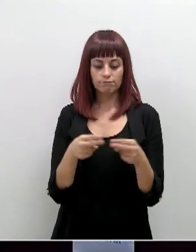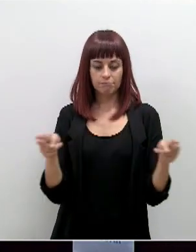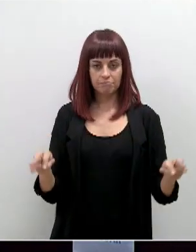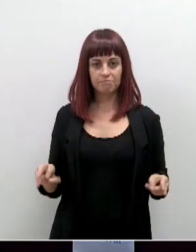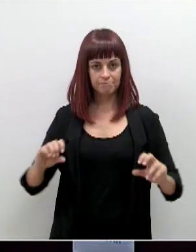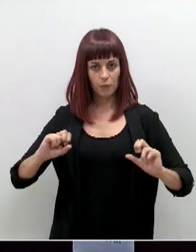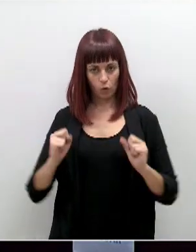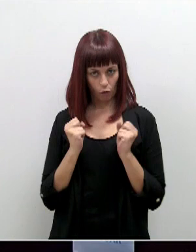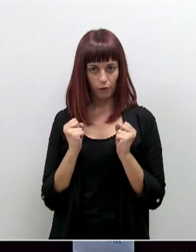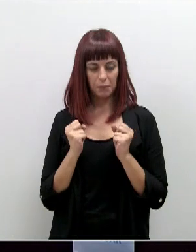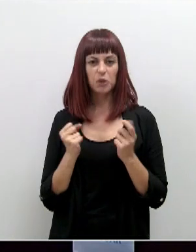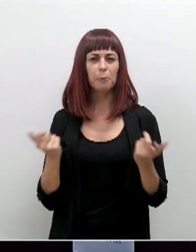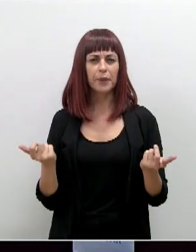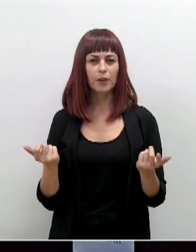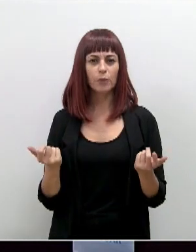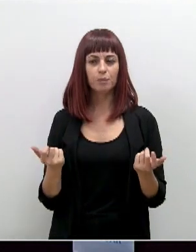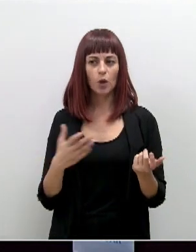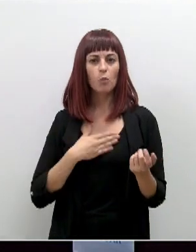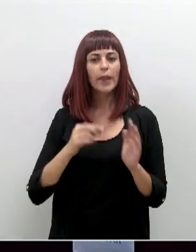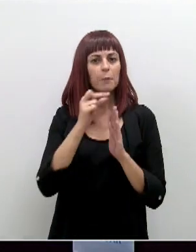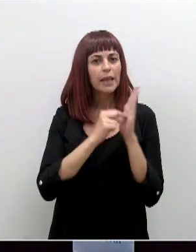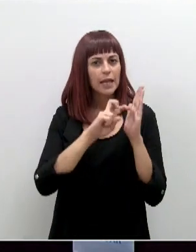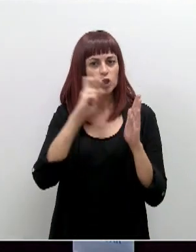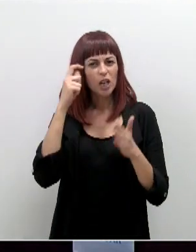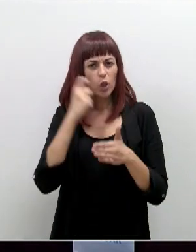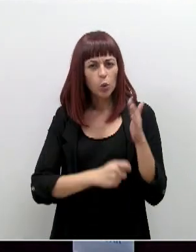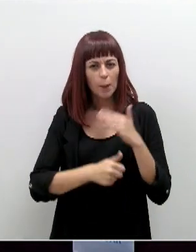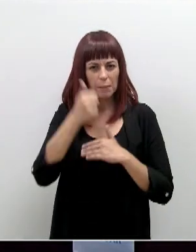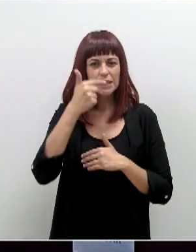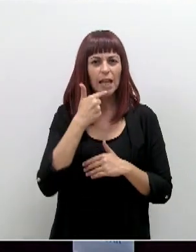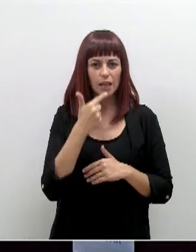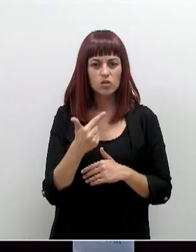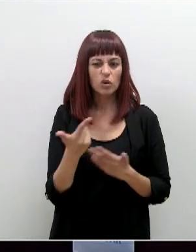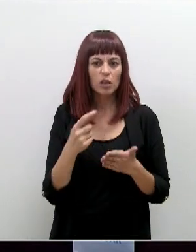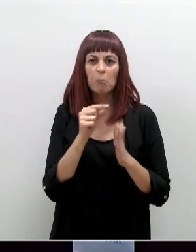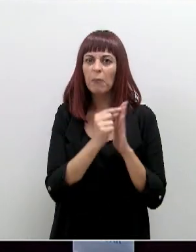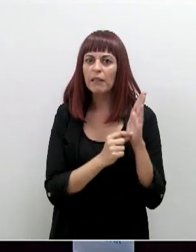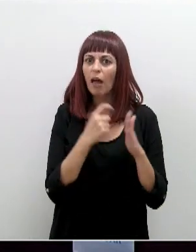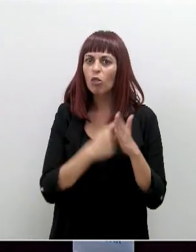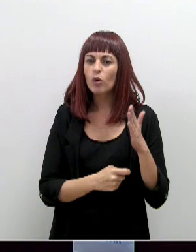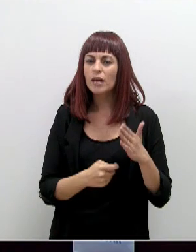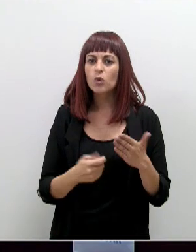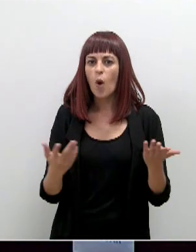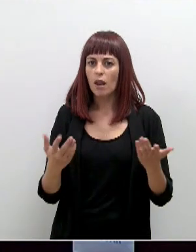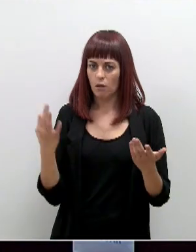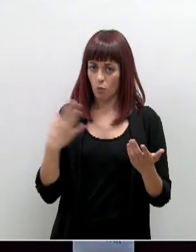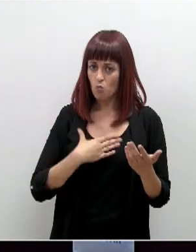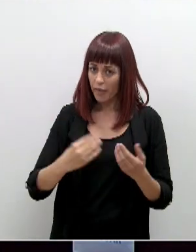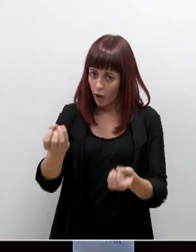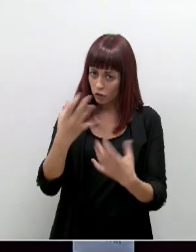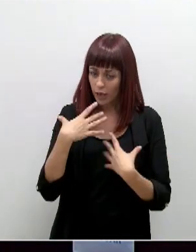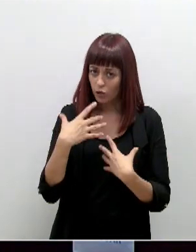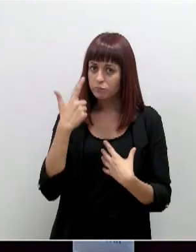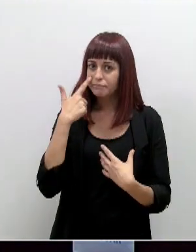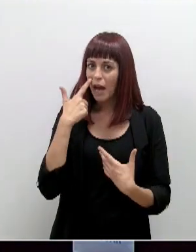ocasiones que se puede llegar a otras medidas más duras. ¿De qué estaríamos hablando? A lo mejor hay que saberlo para saber dónde